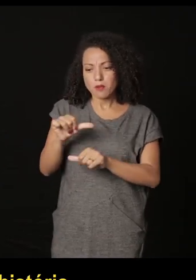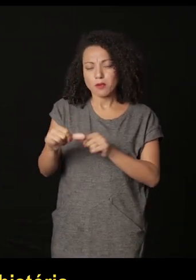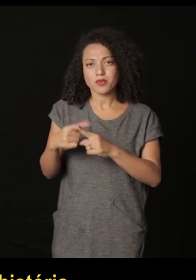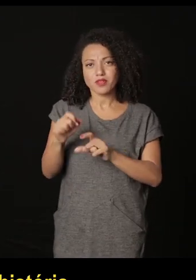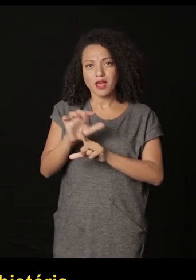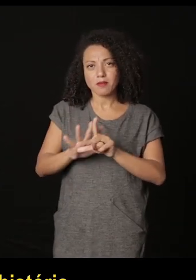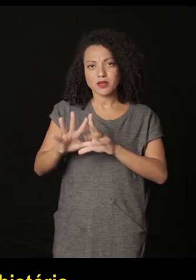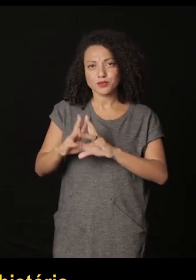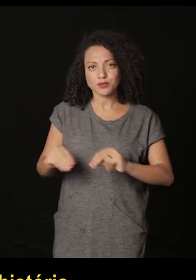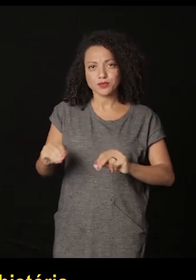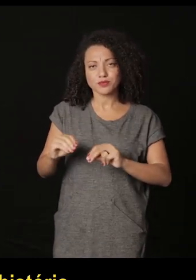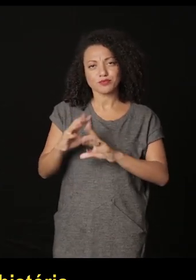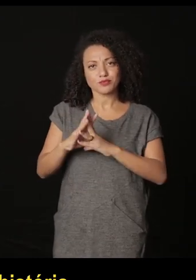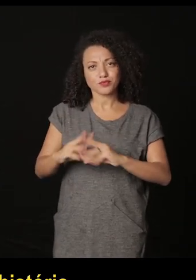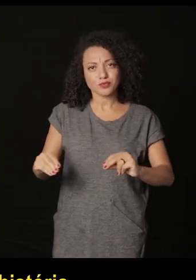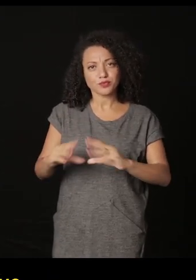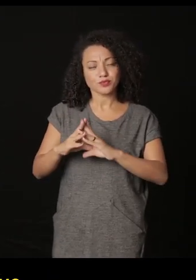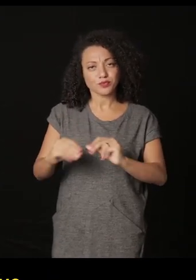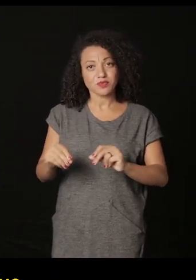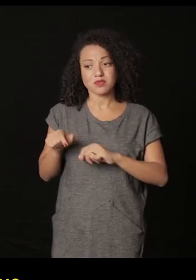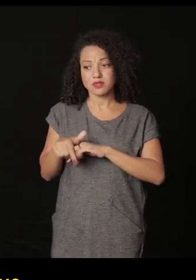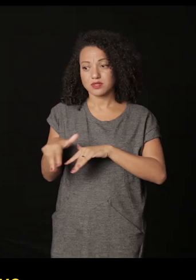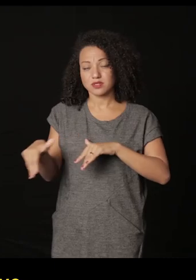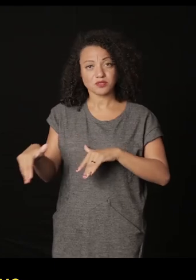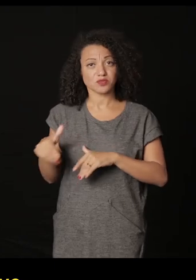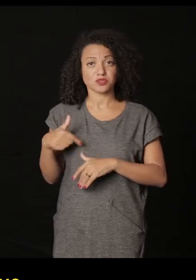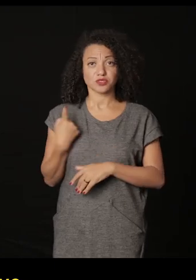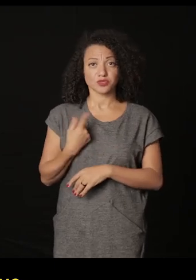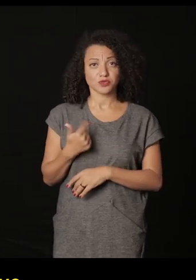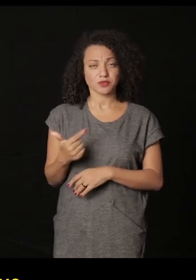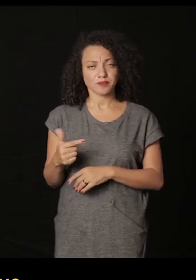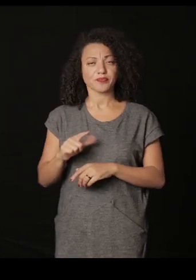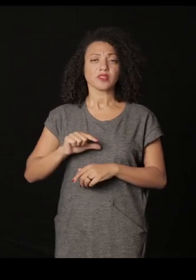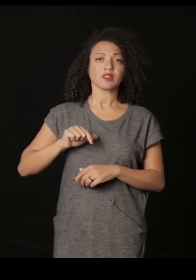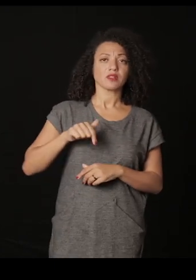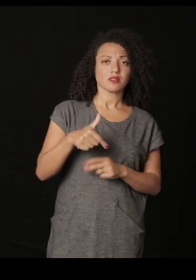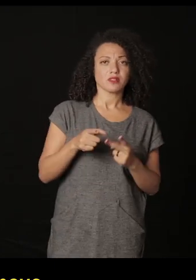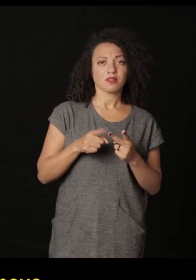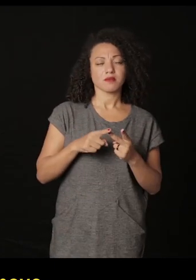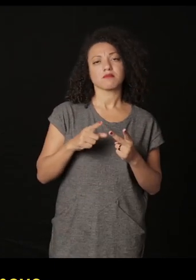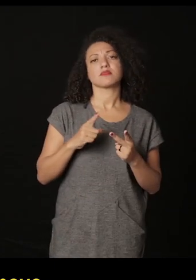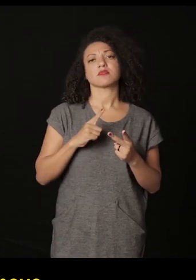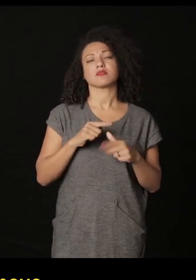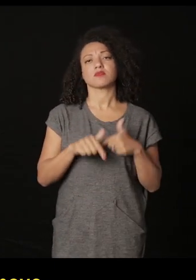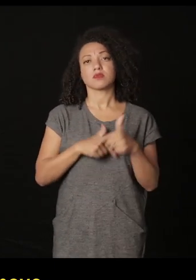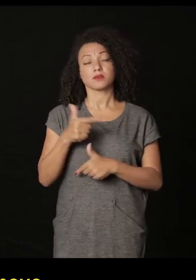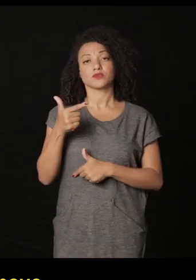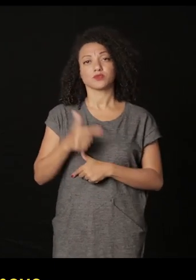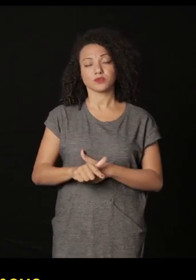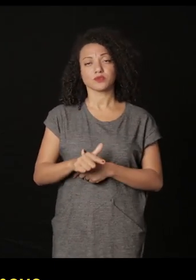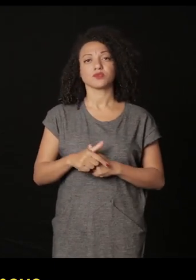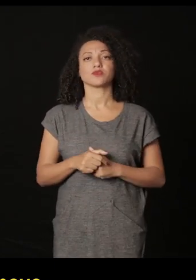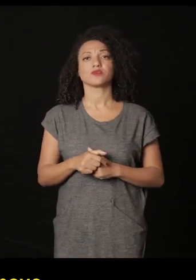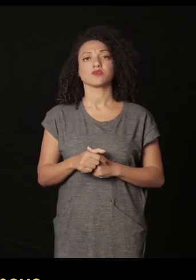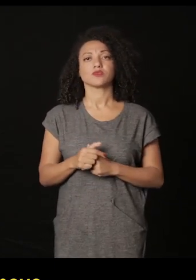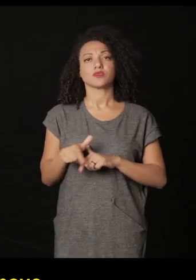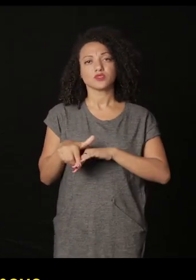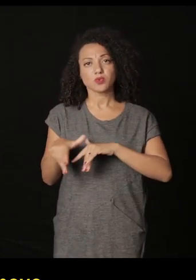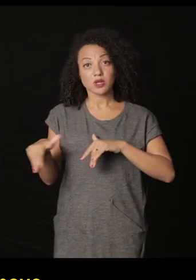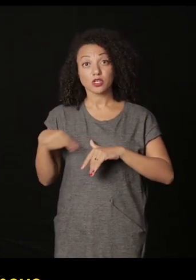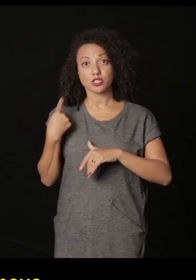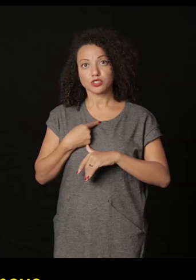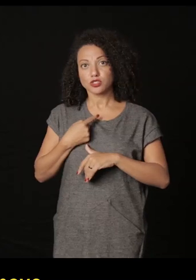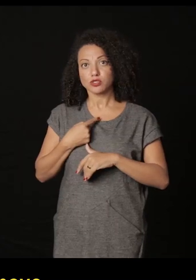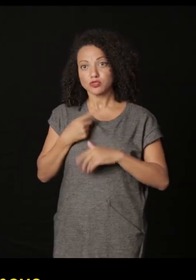leitura, las imágenes se pierden en la historia. No tememos ese archivo que tiene que salir. Después, tenemos un